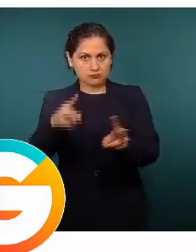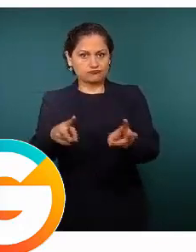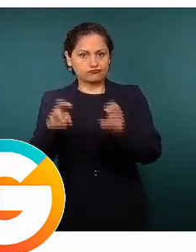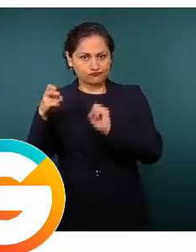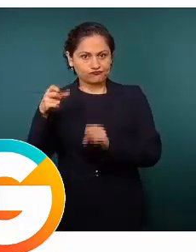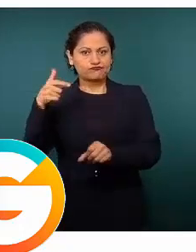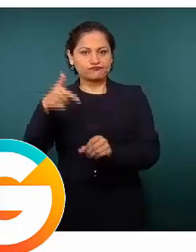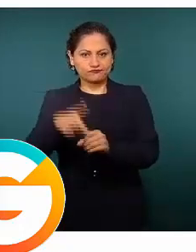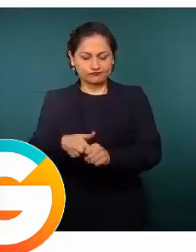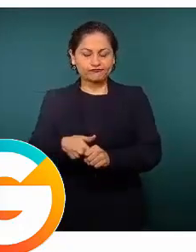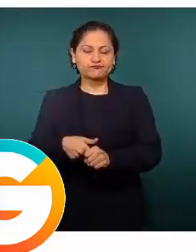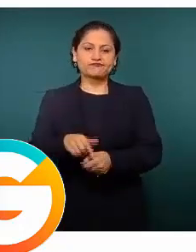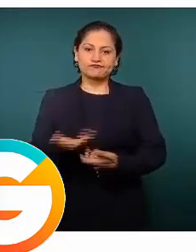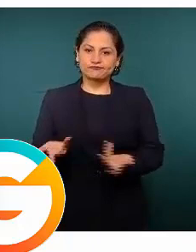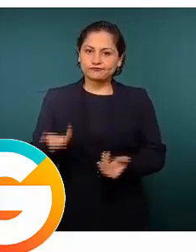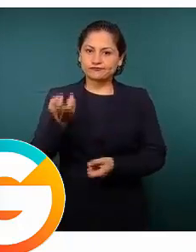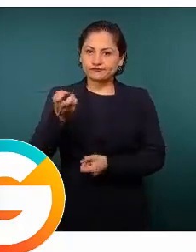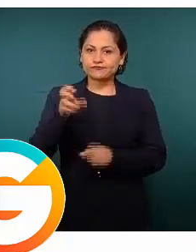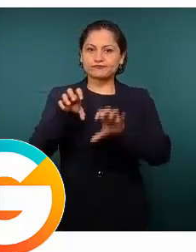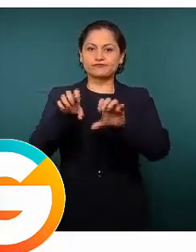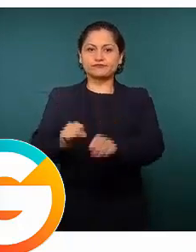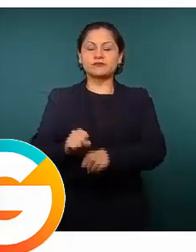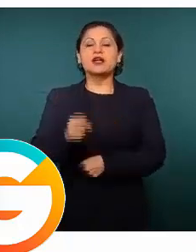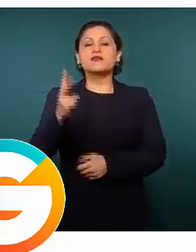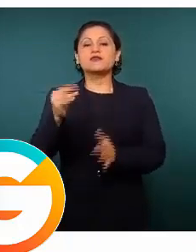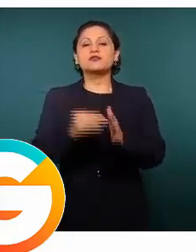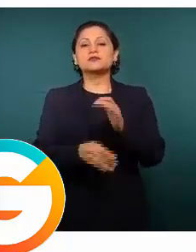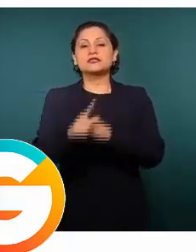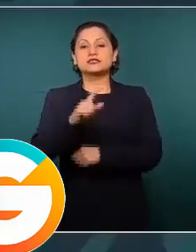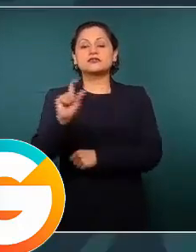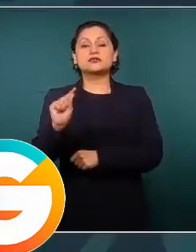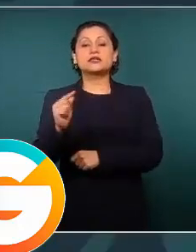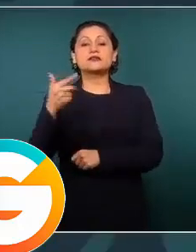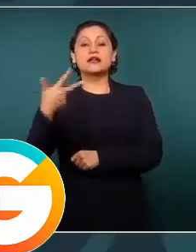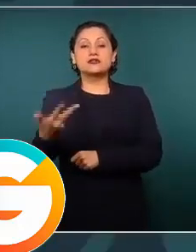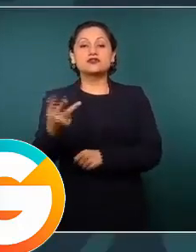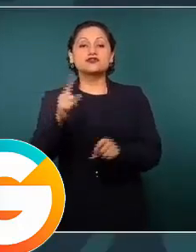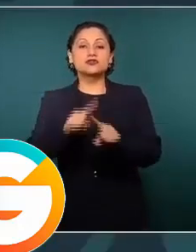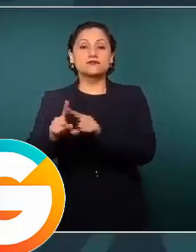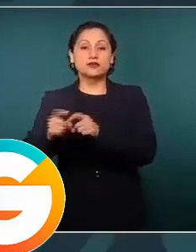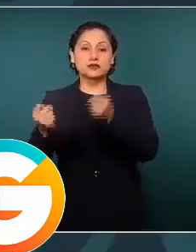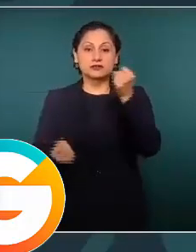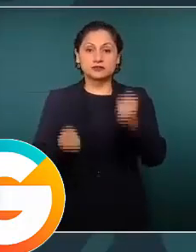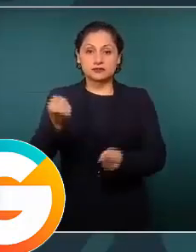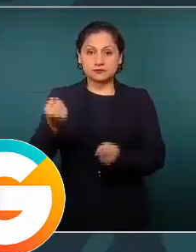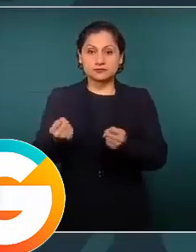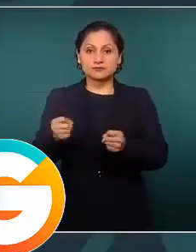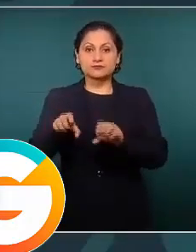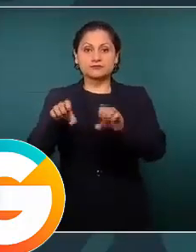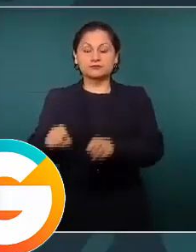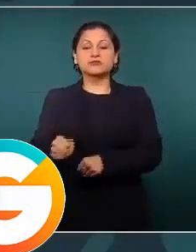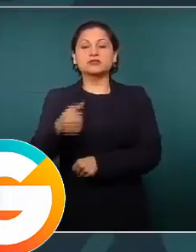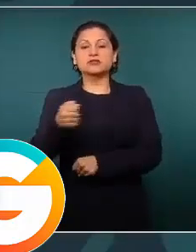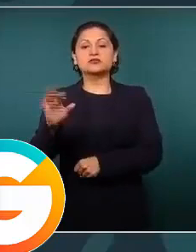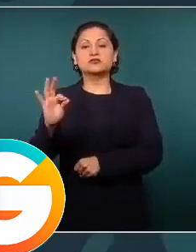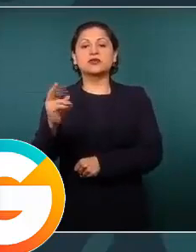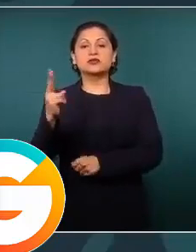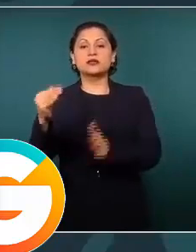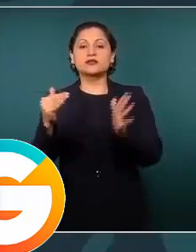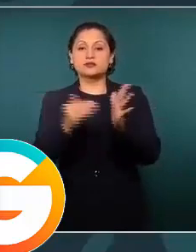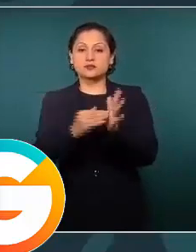2 mil 168 vehículos asegurados, 652 mil dólares americanos,